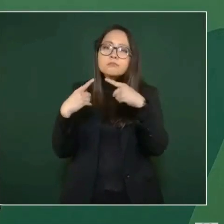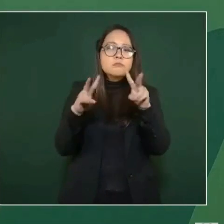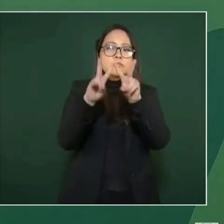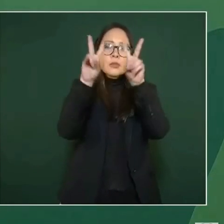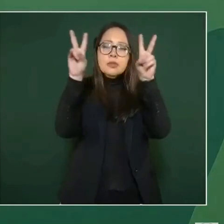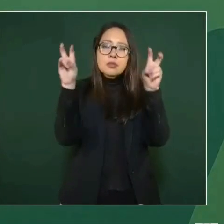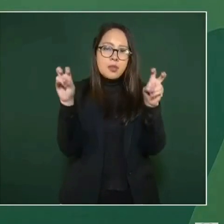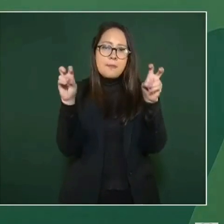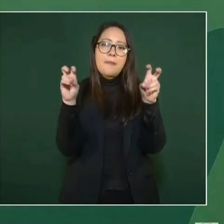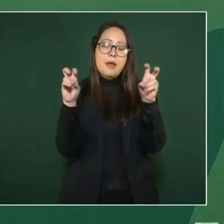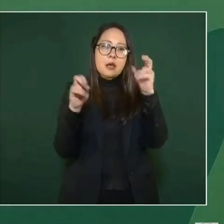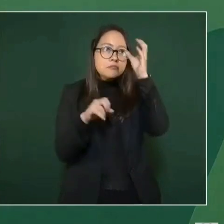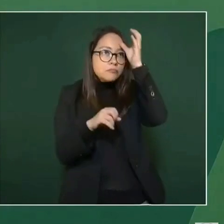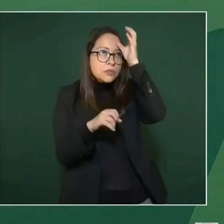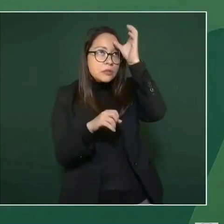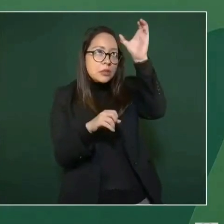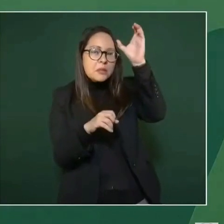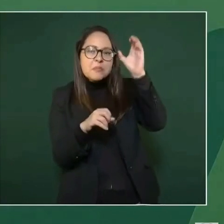nivel nacional.